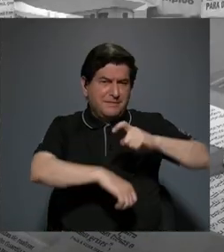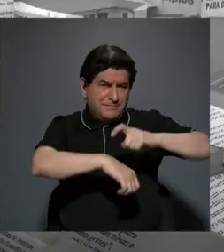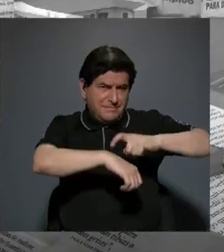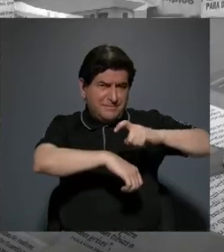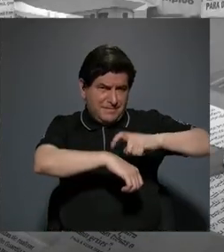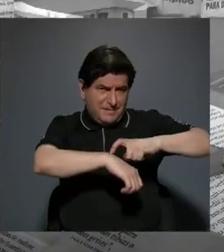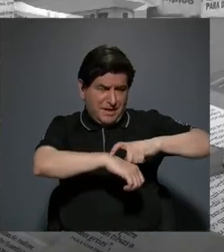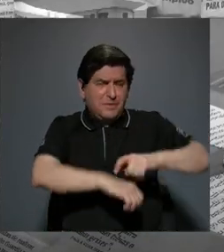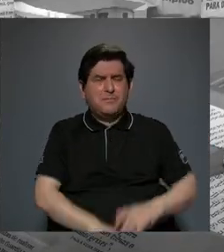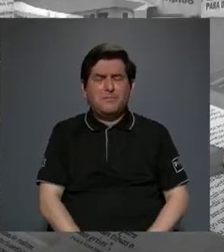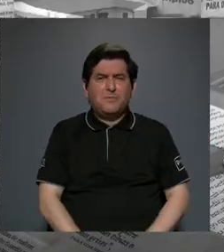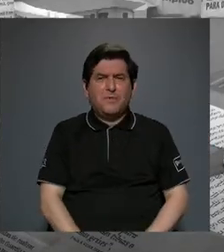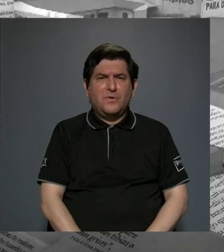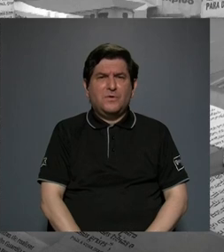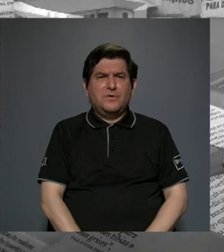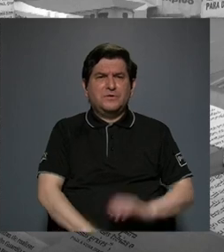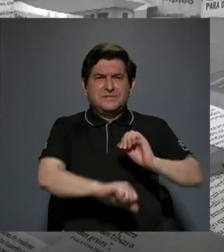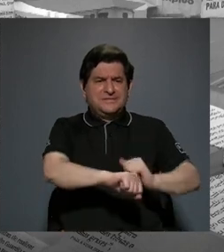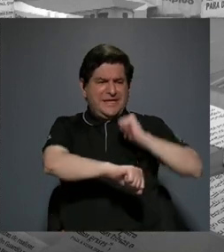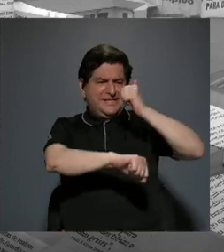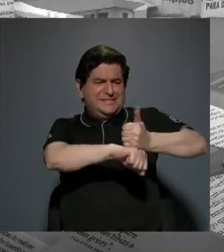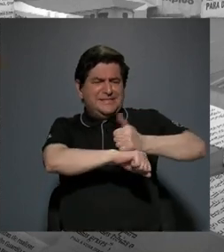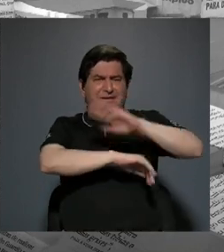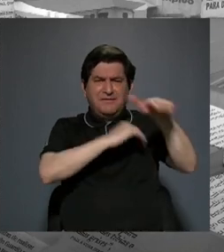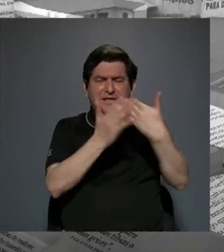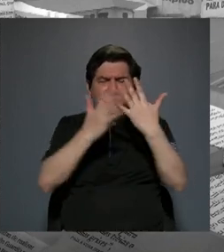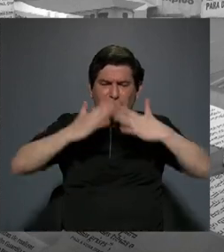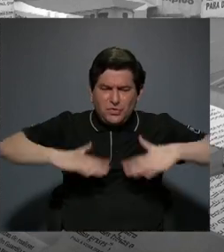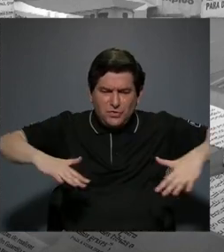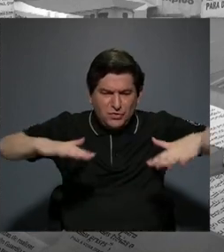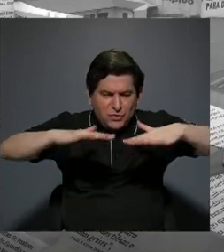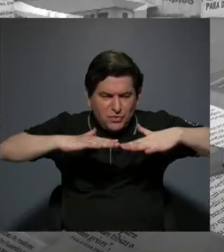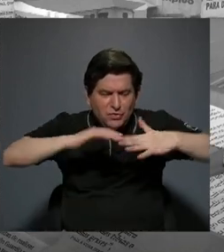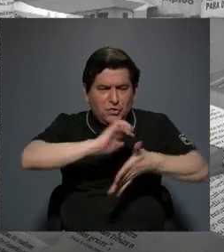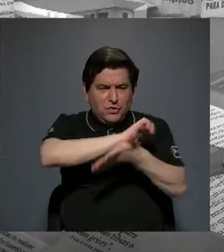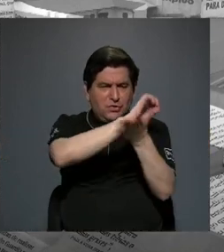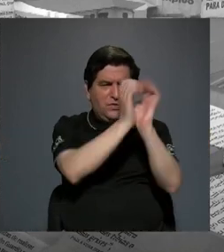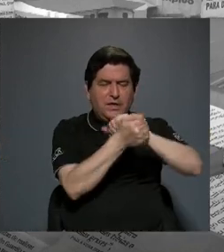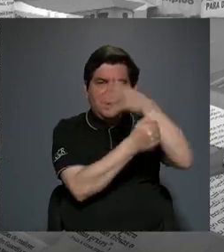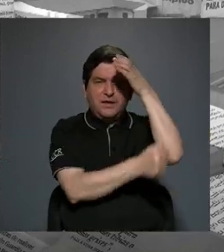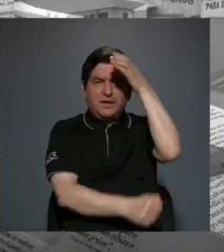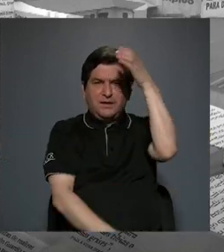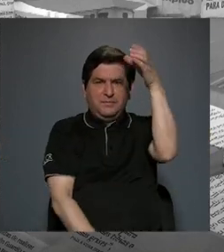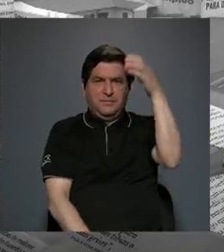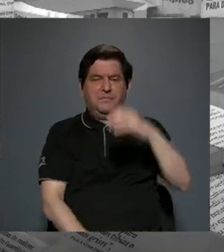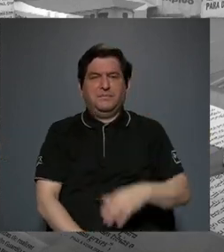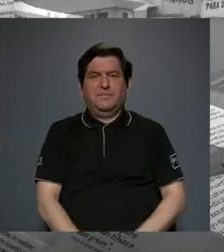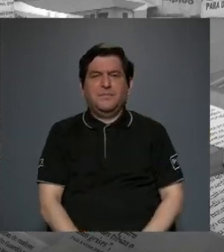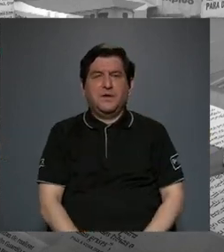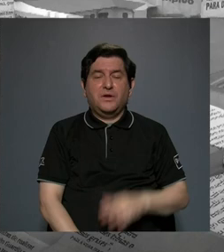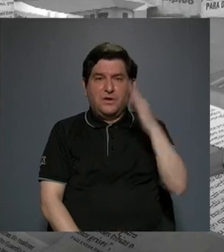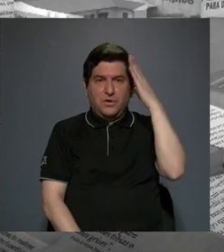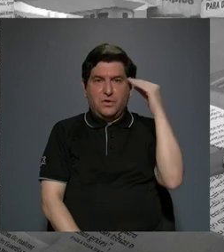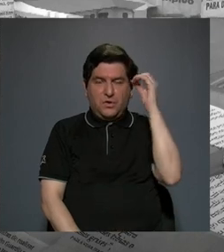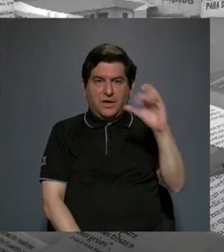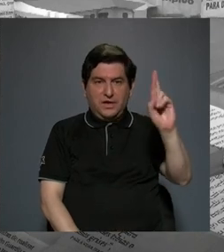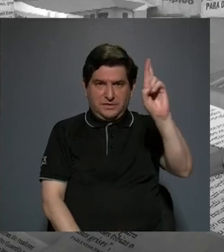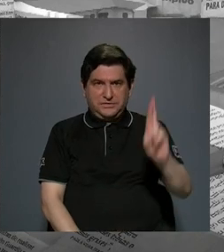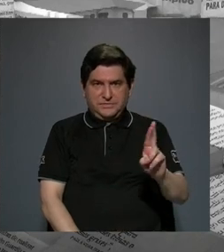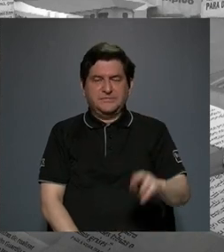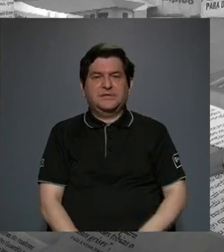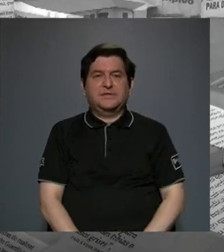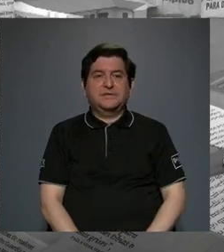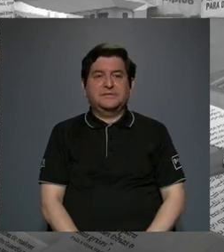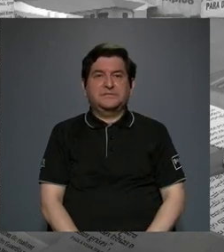en donde se crea todo este ambiente para esa transformación cultural que vivió Costa Rica